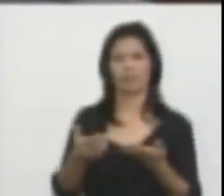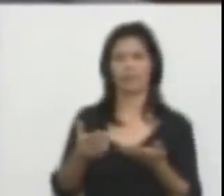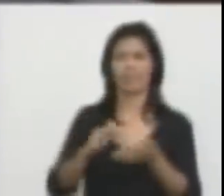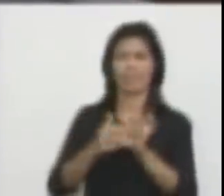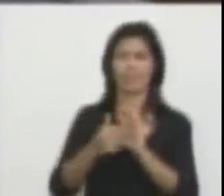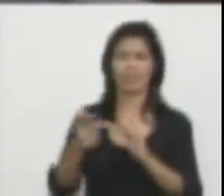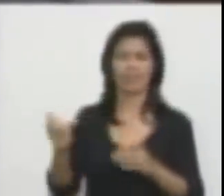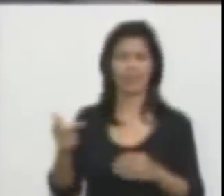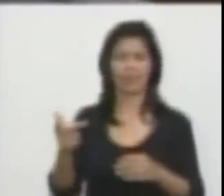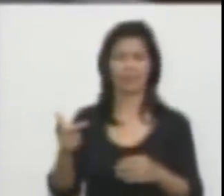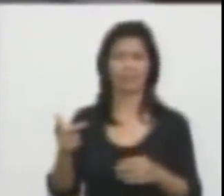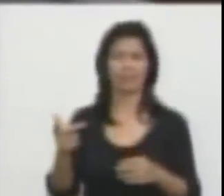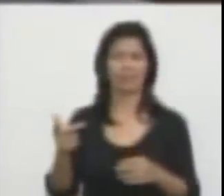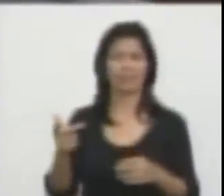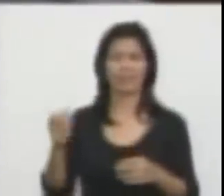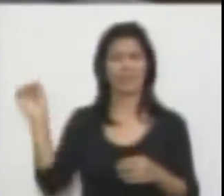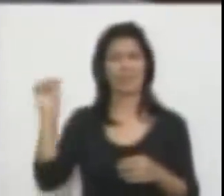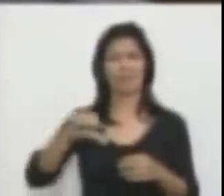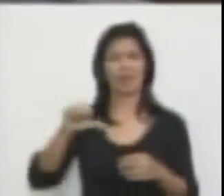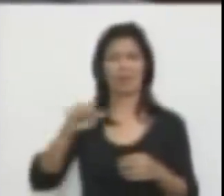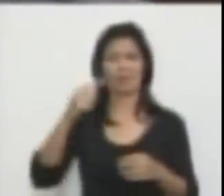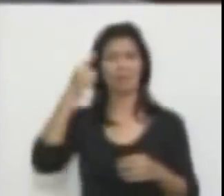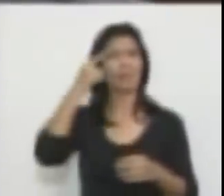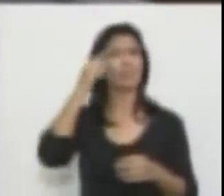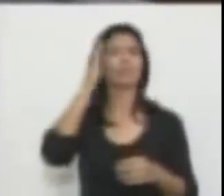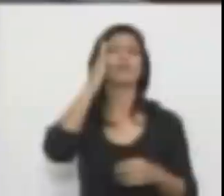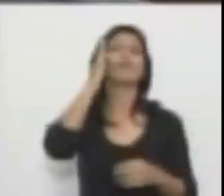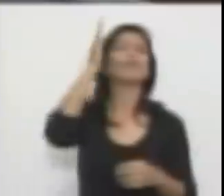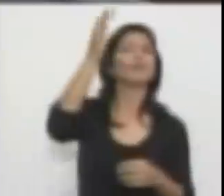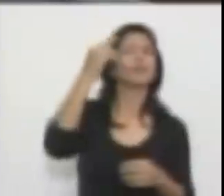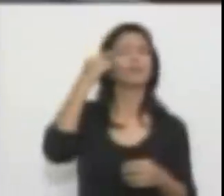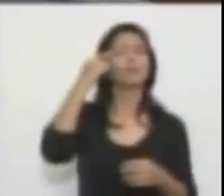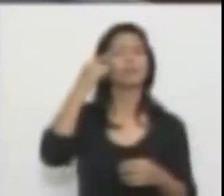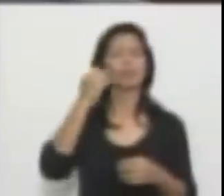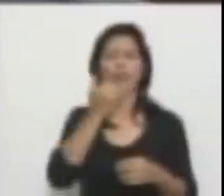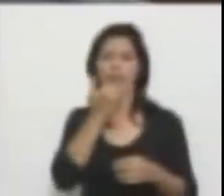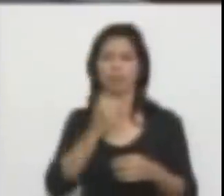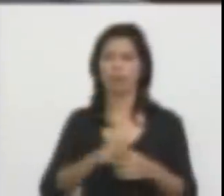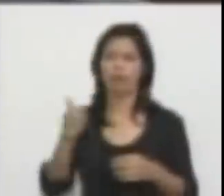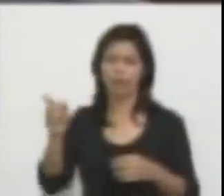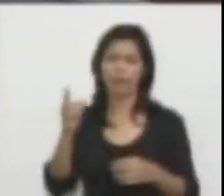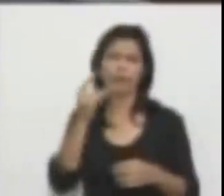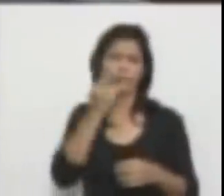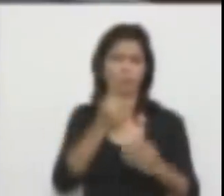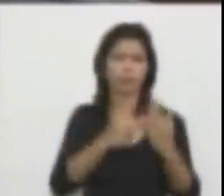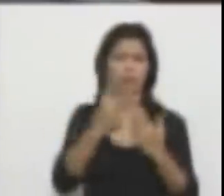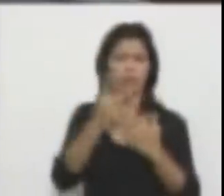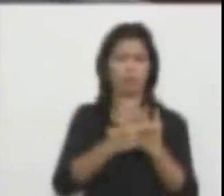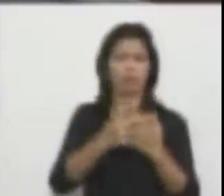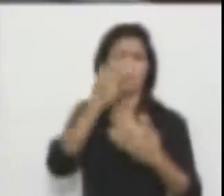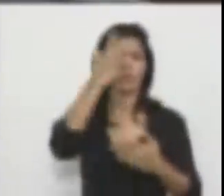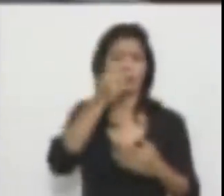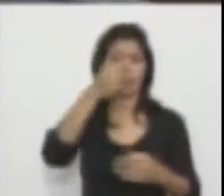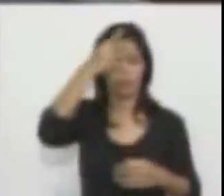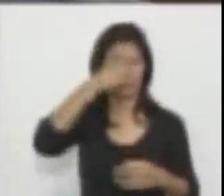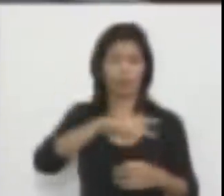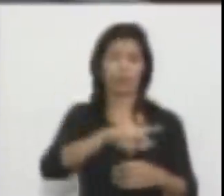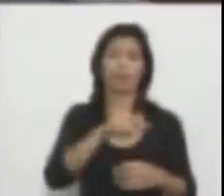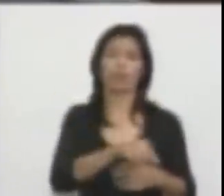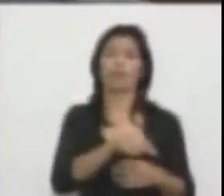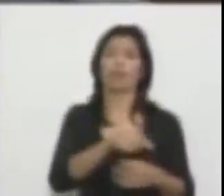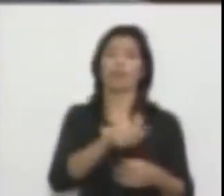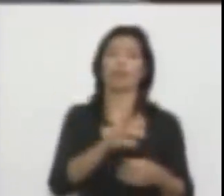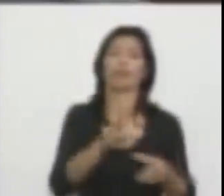profecía de una persona que tiene interés en el proyecto, porque tiene un hijo que milita